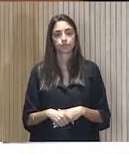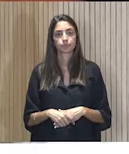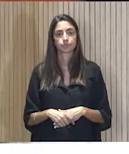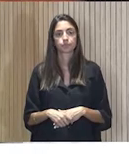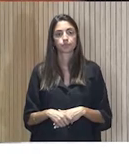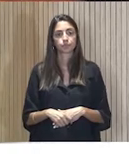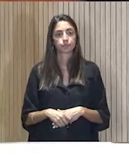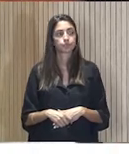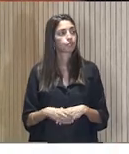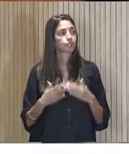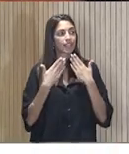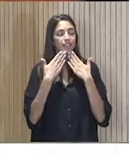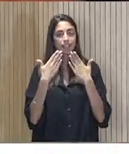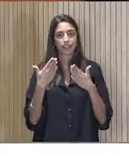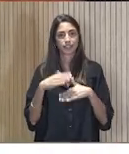Gracias